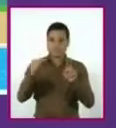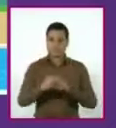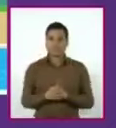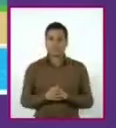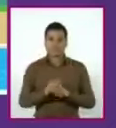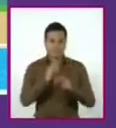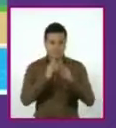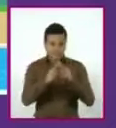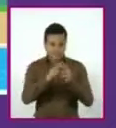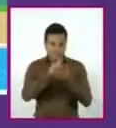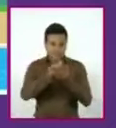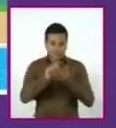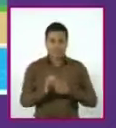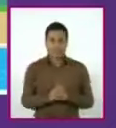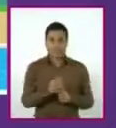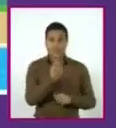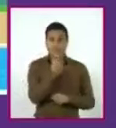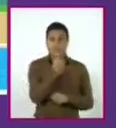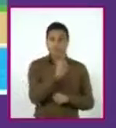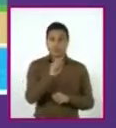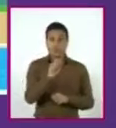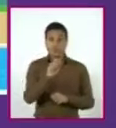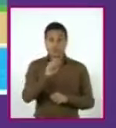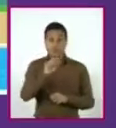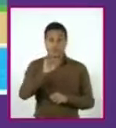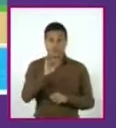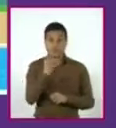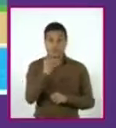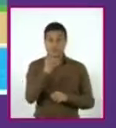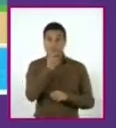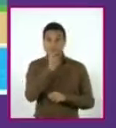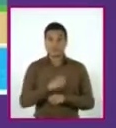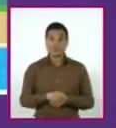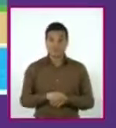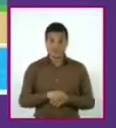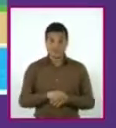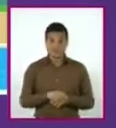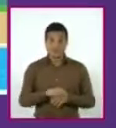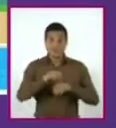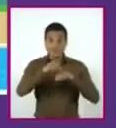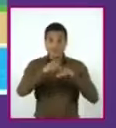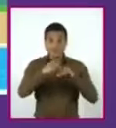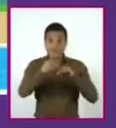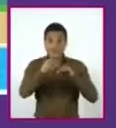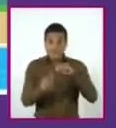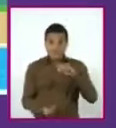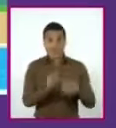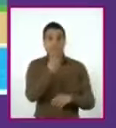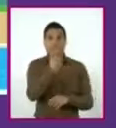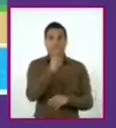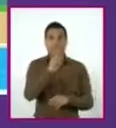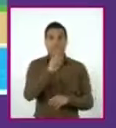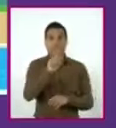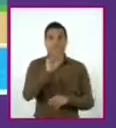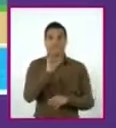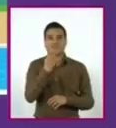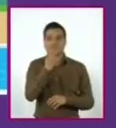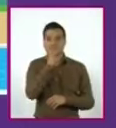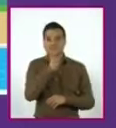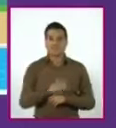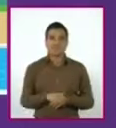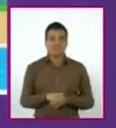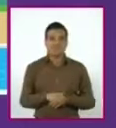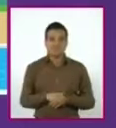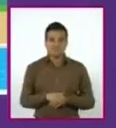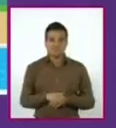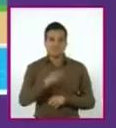raíz. 1.41 segundos es el tiempo que Paola pasa en el aire antes de entrar al agua. Para determinar